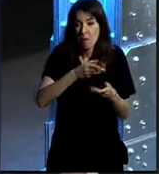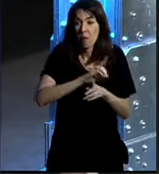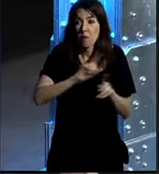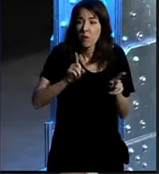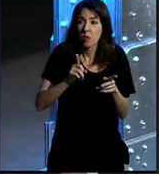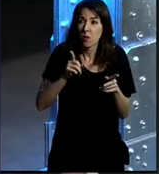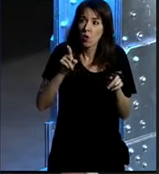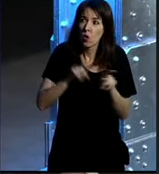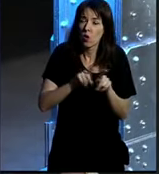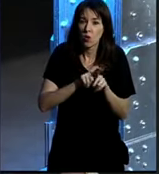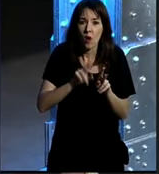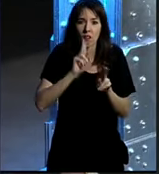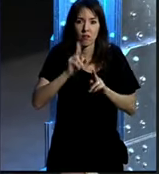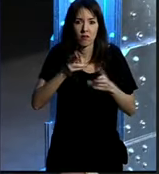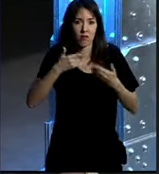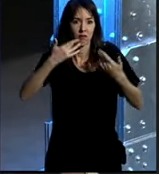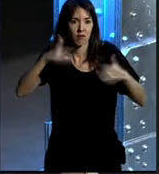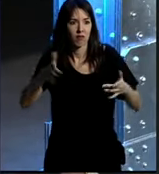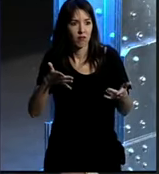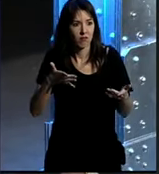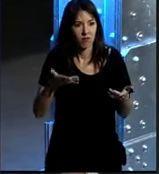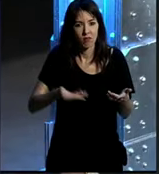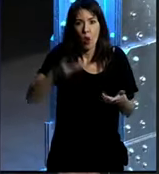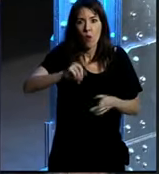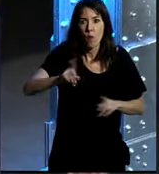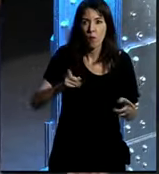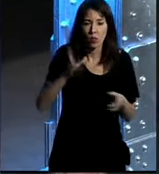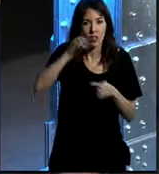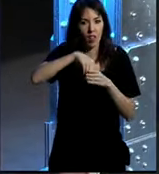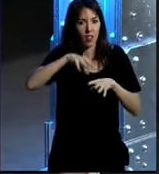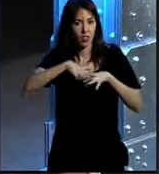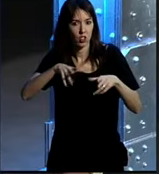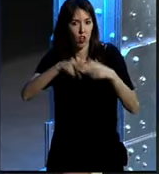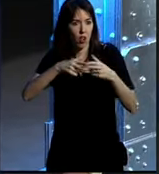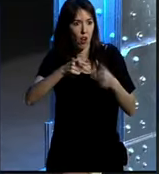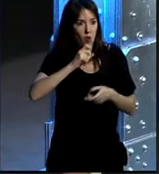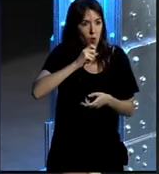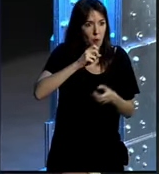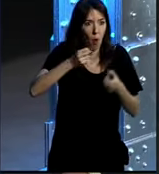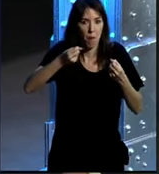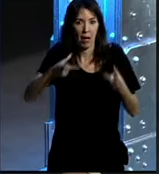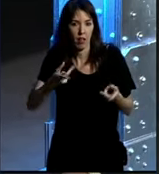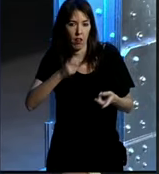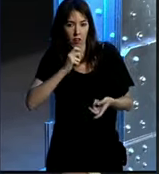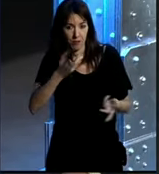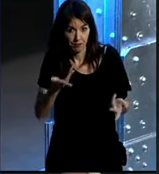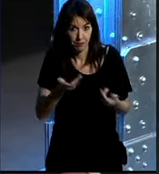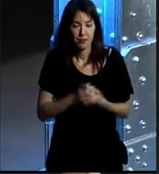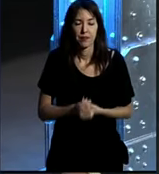tampoco era una respuesta trivial el esto de estar en redes sociales el cómo y el qué y el para qué pero bueno finalmente